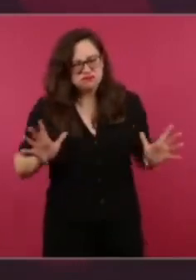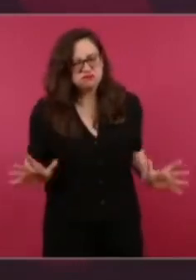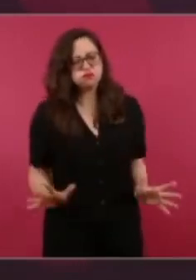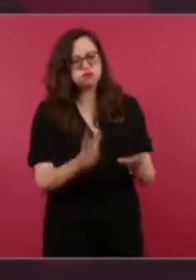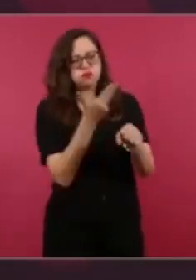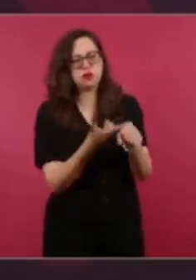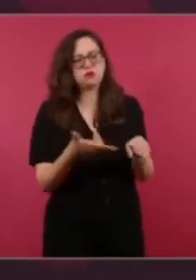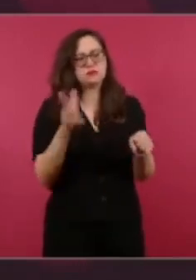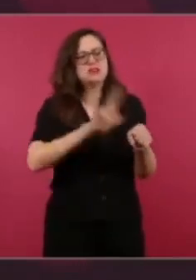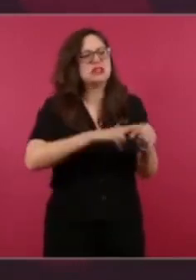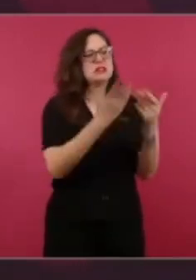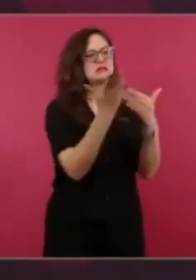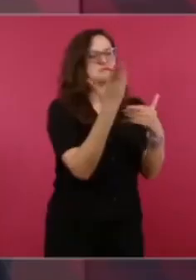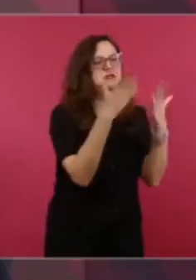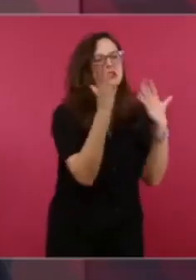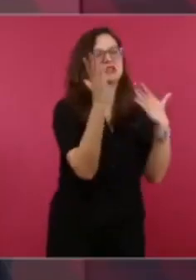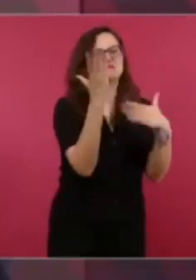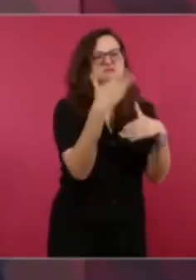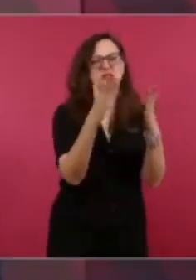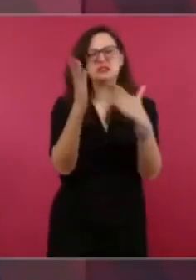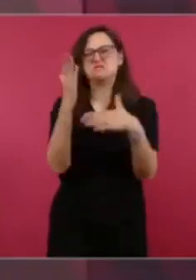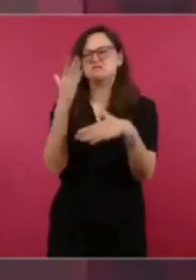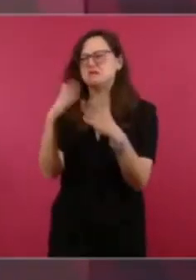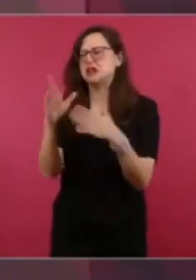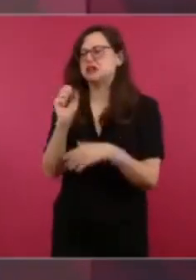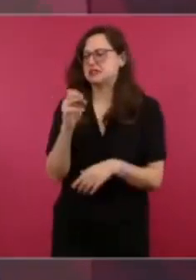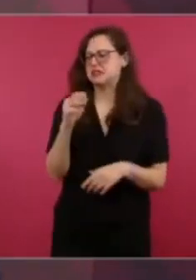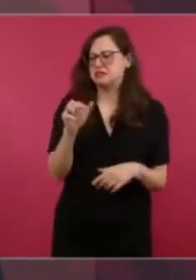la Secretaría de Defensa,